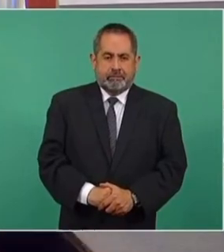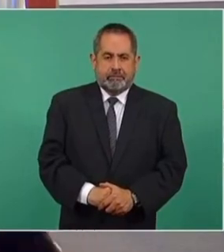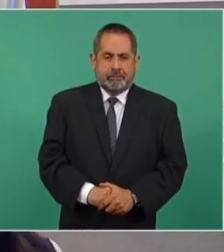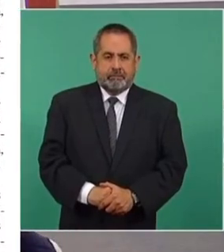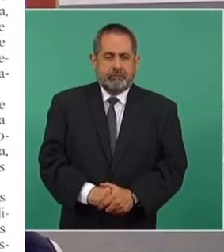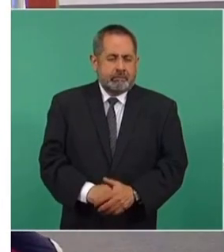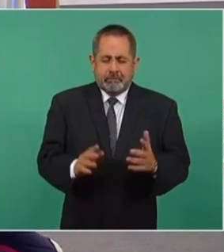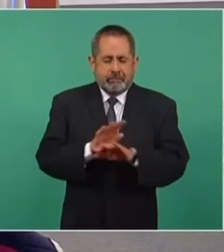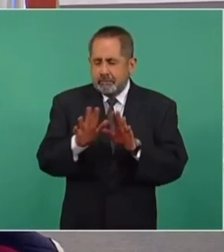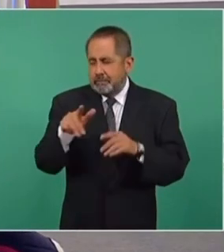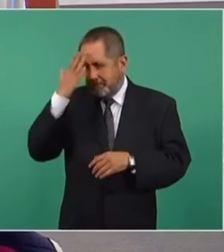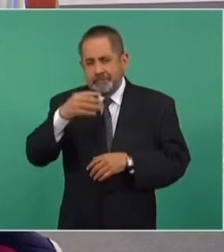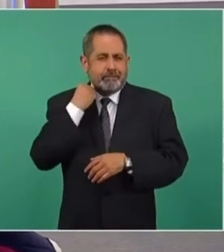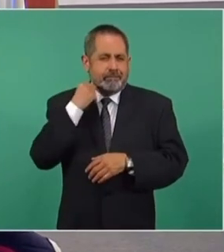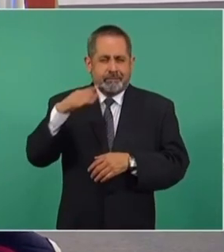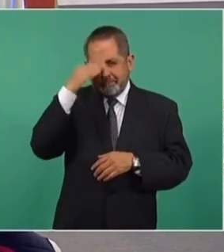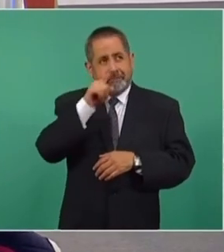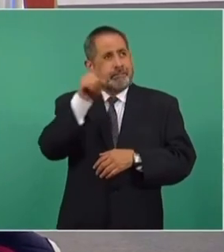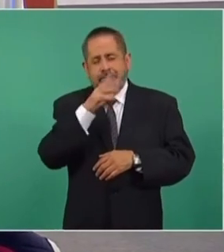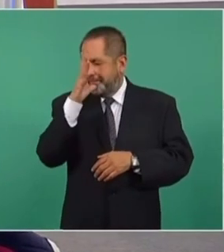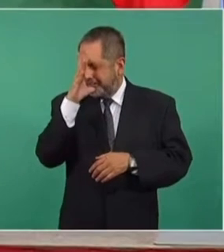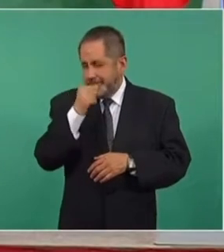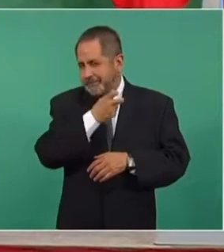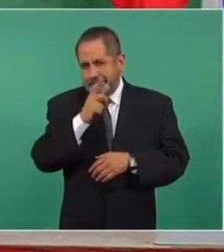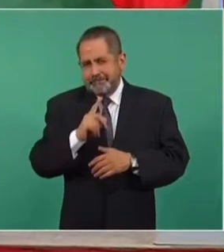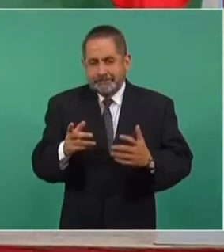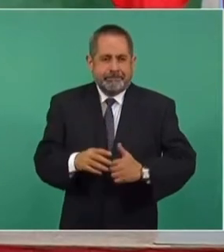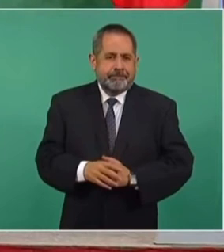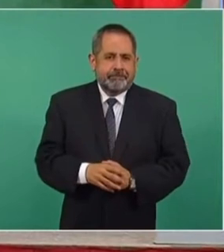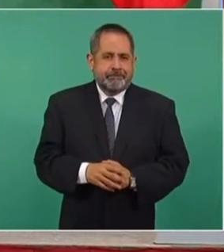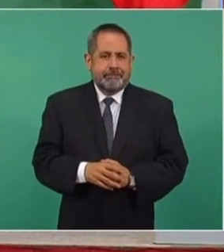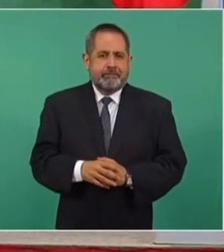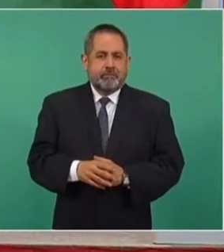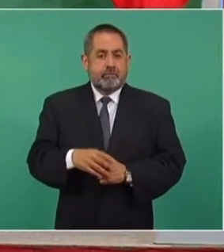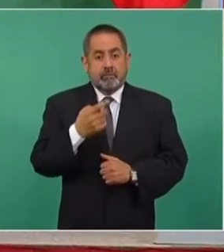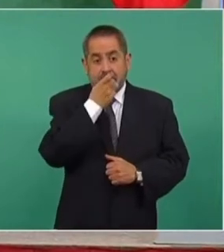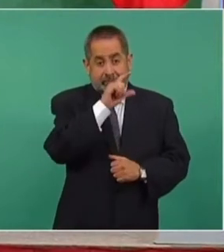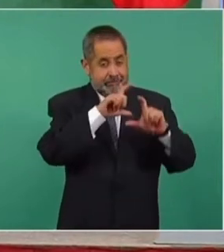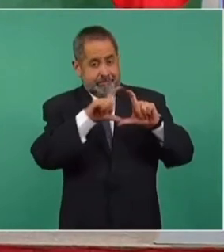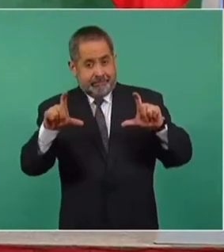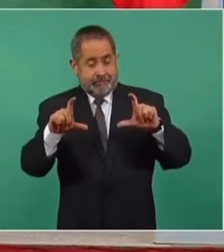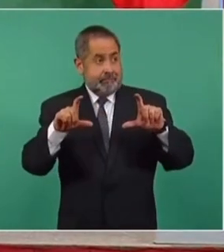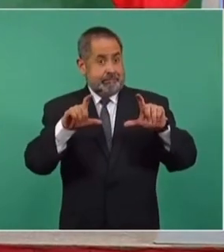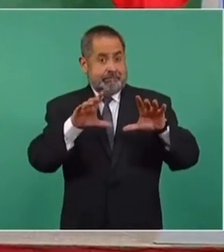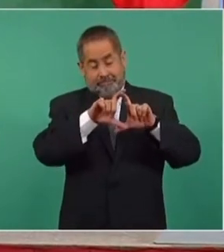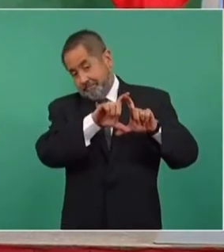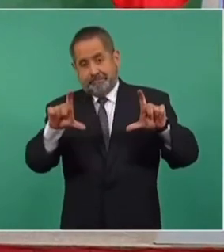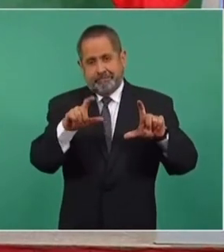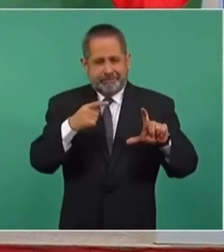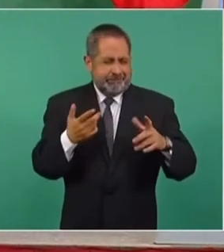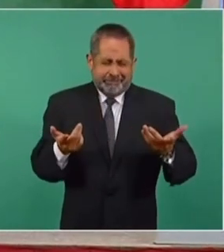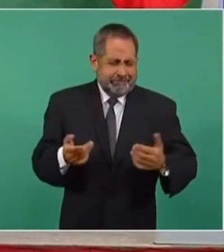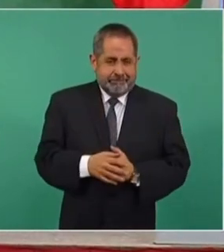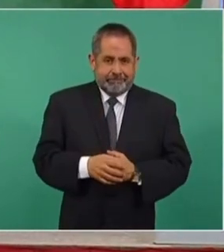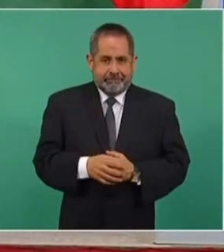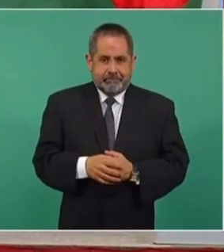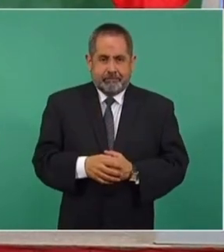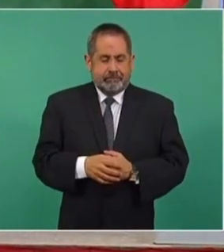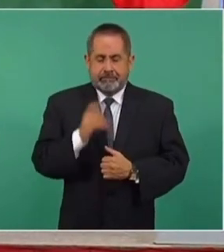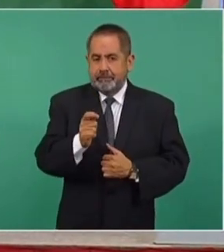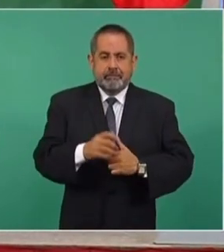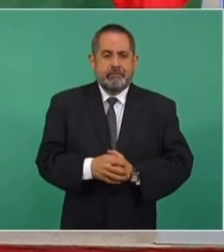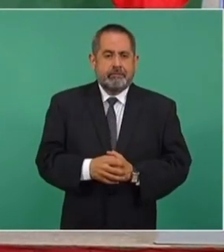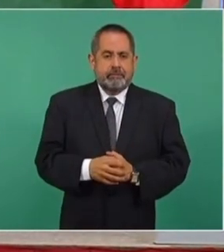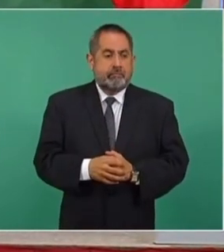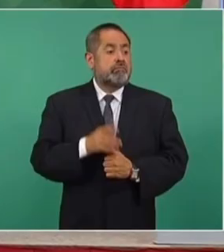Cualquier abogado sabe que esto no puede ser como ellos lo titulan. Esto es ya